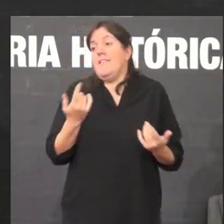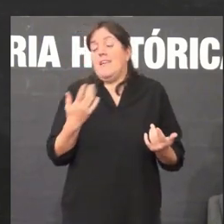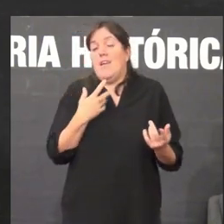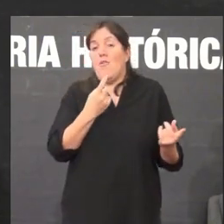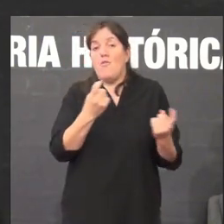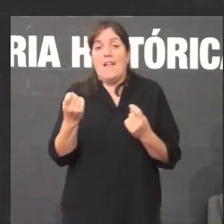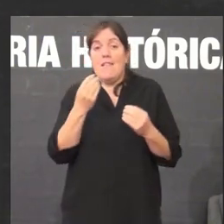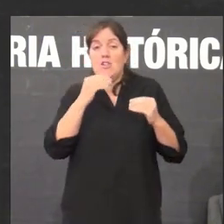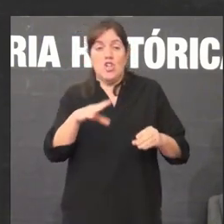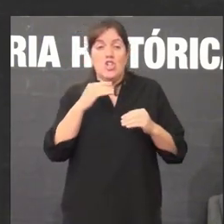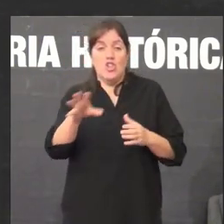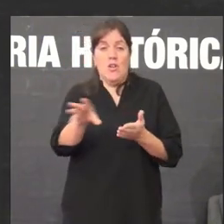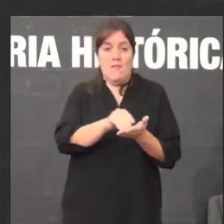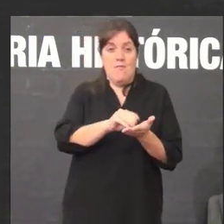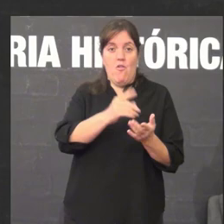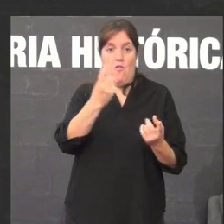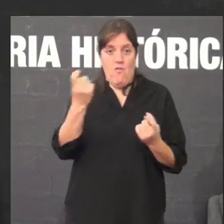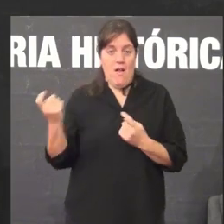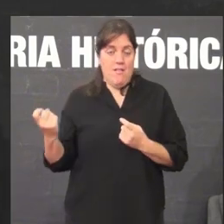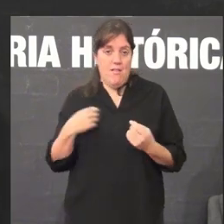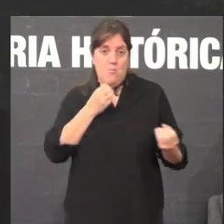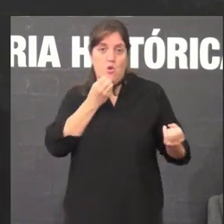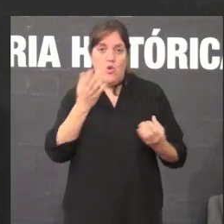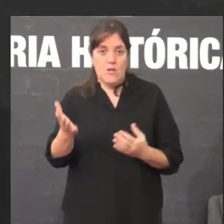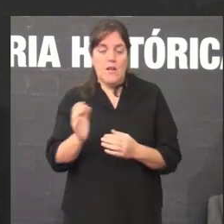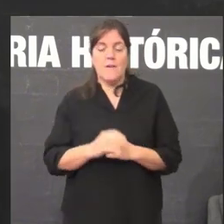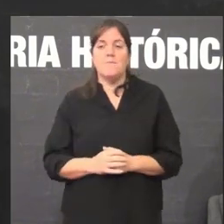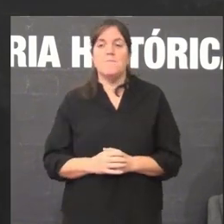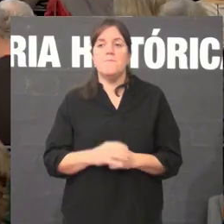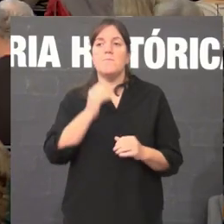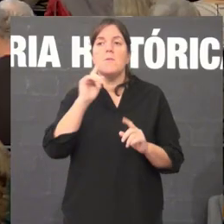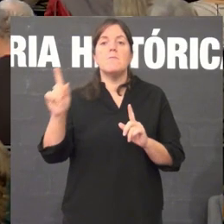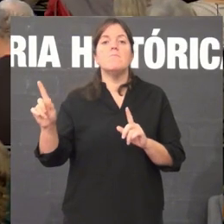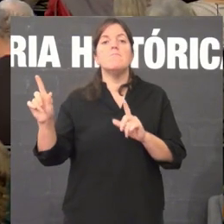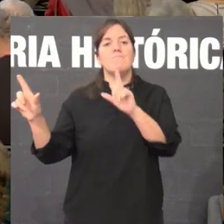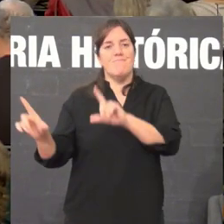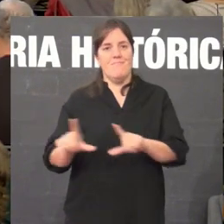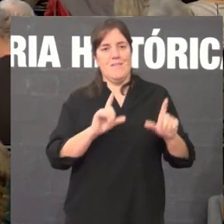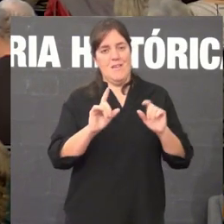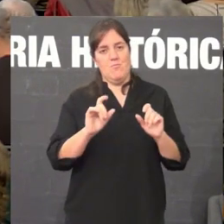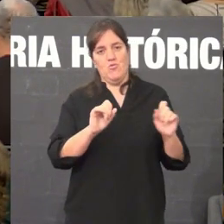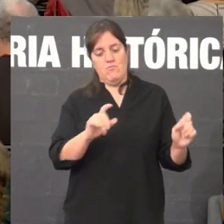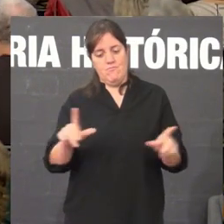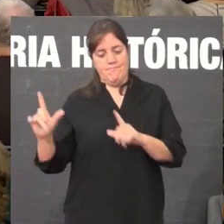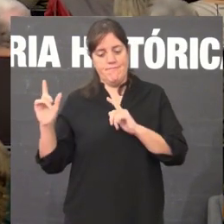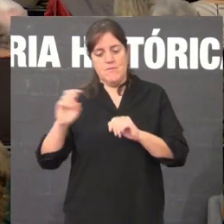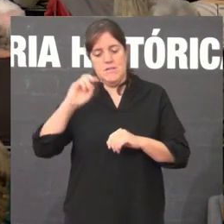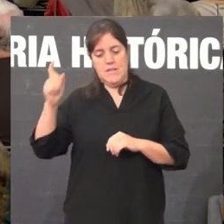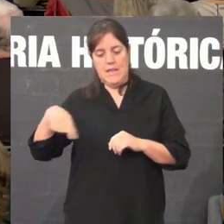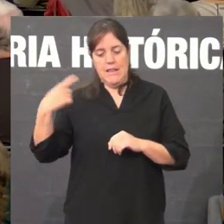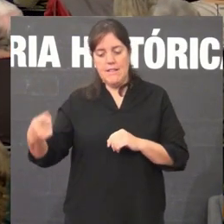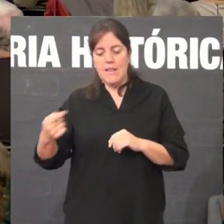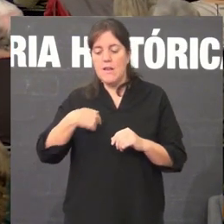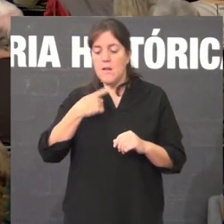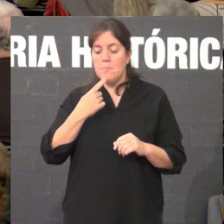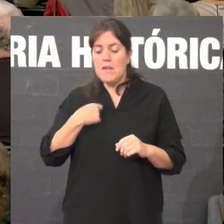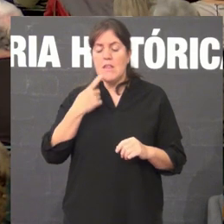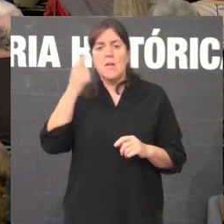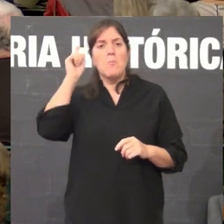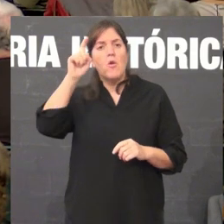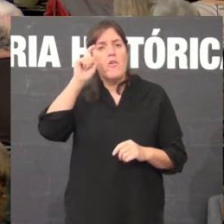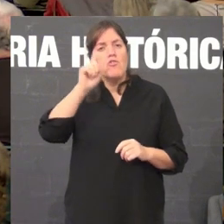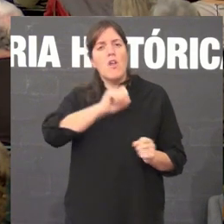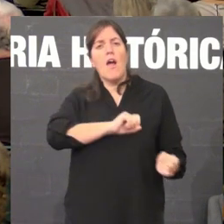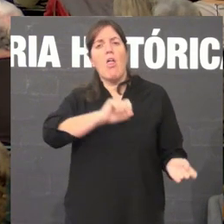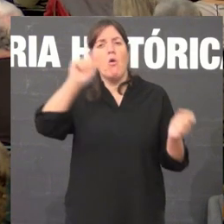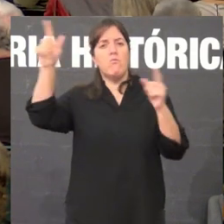moitas historias por contar podemos pasar ao seguinte o desterro do profesorado aparte